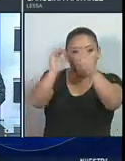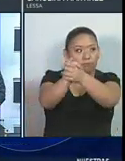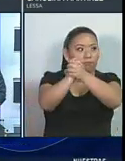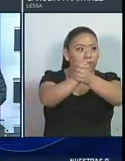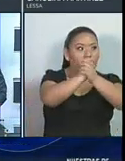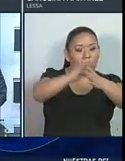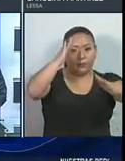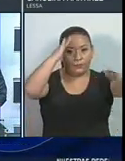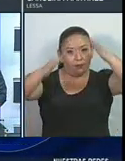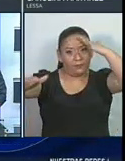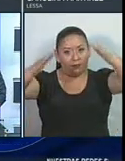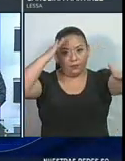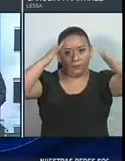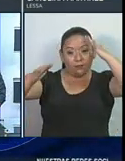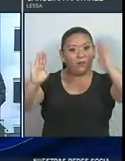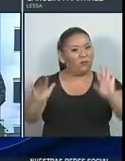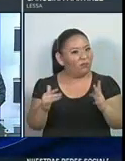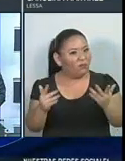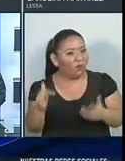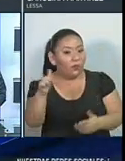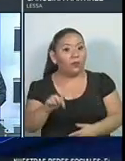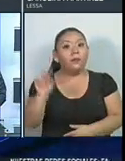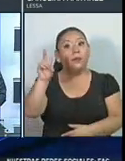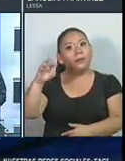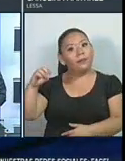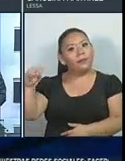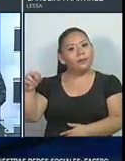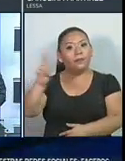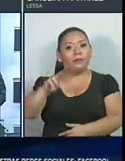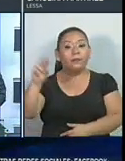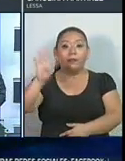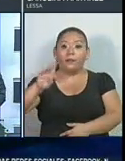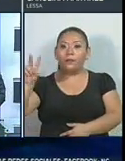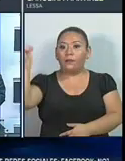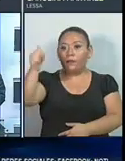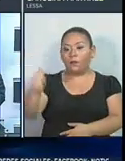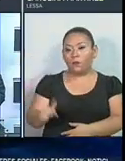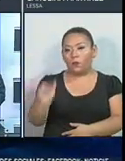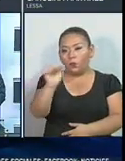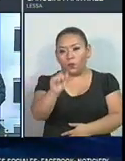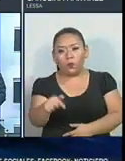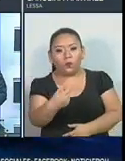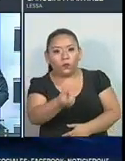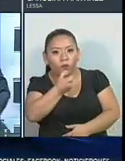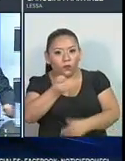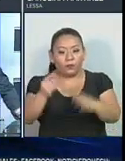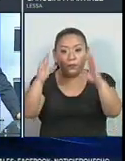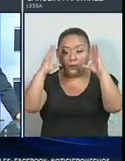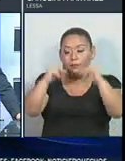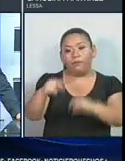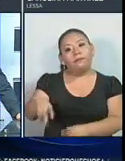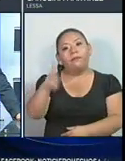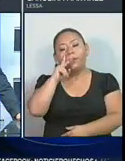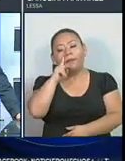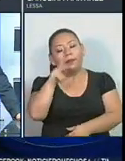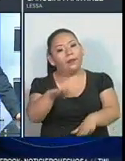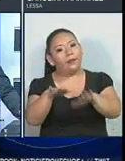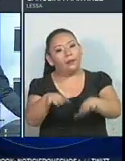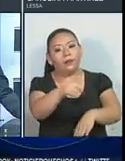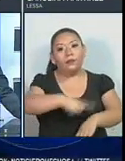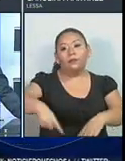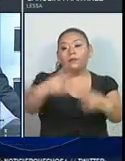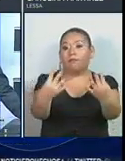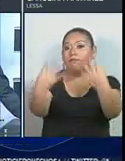de la noche de lunes 24 de agosto de 2020, estamos listos para informarles estos hechos de misión estelar. Gracias por iniciar con nosotros